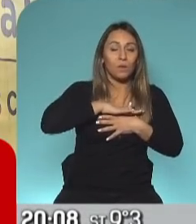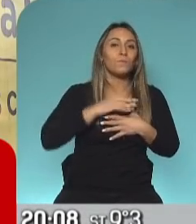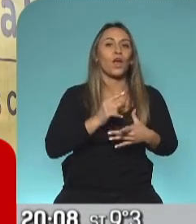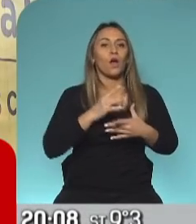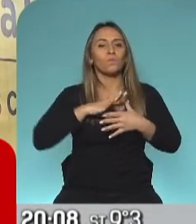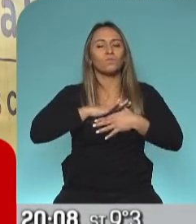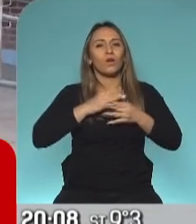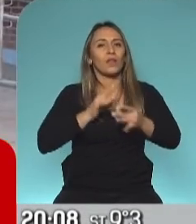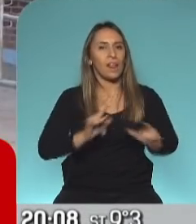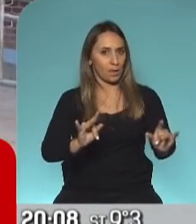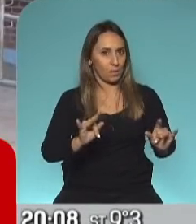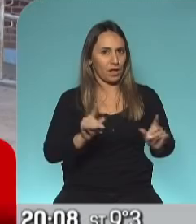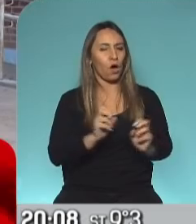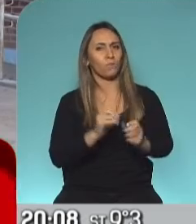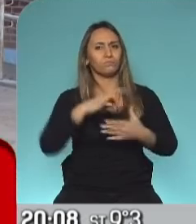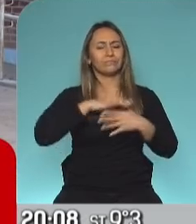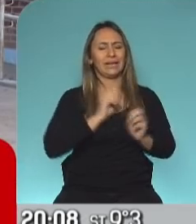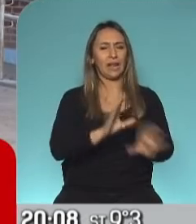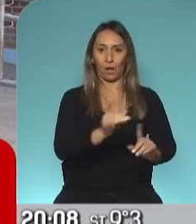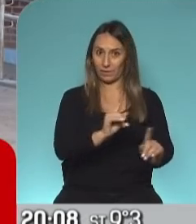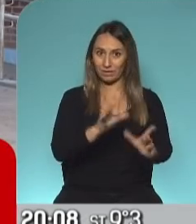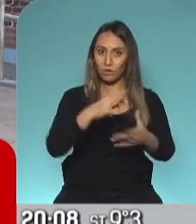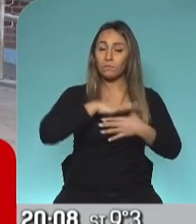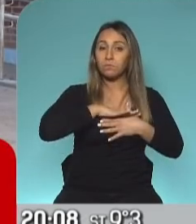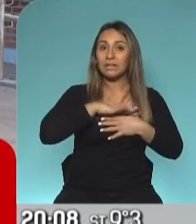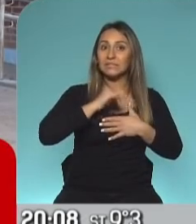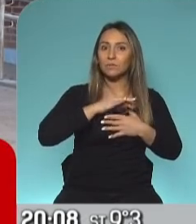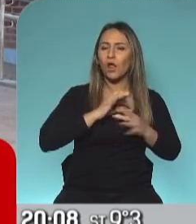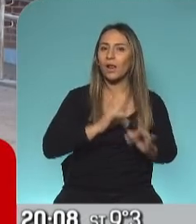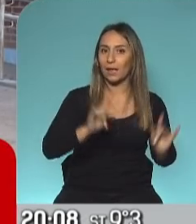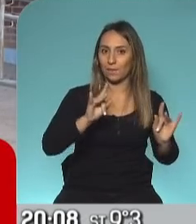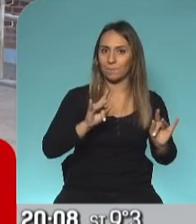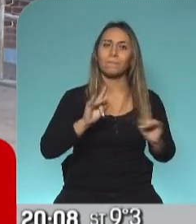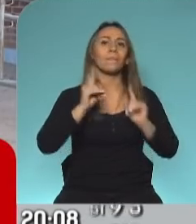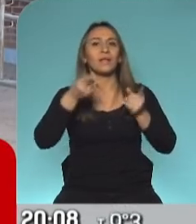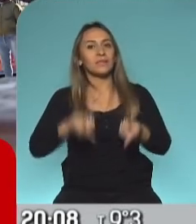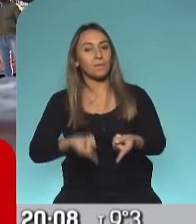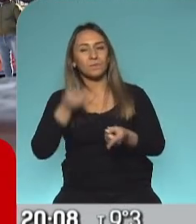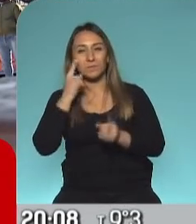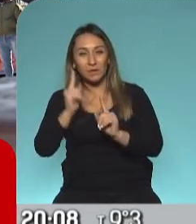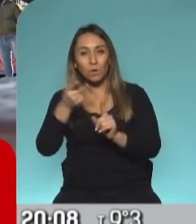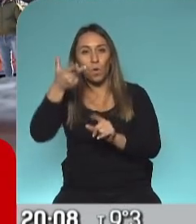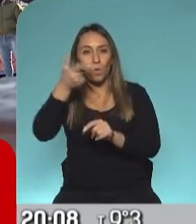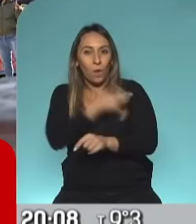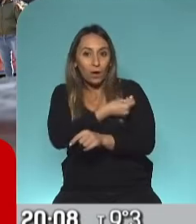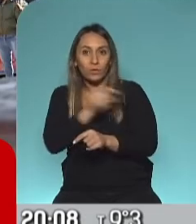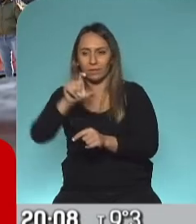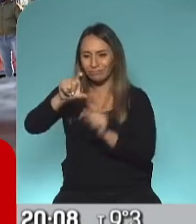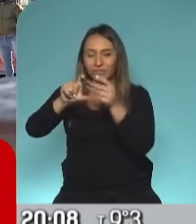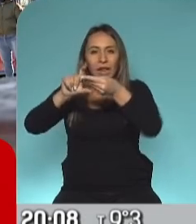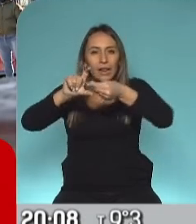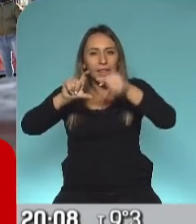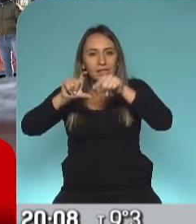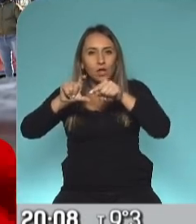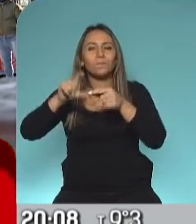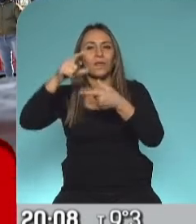ver es cuánto duran estos anticuerpos. Porque hay una serie de problemitas de la duración de estos anticuerpos que hay